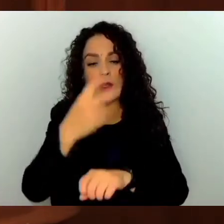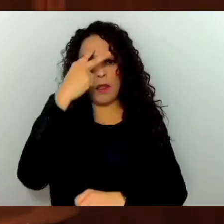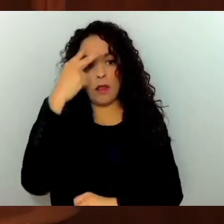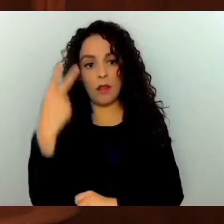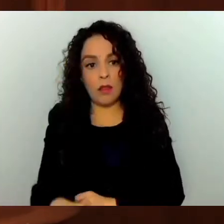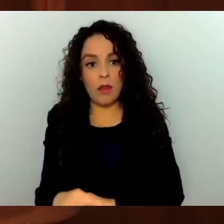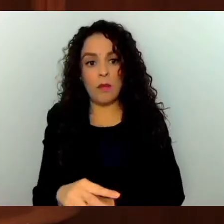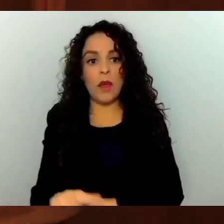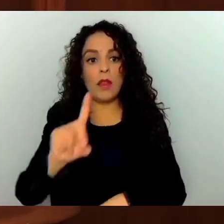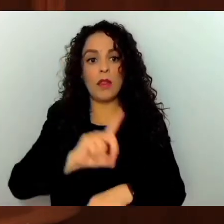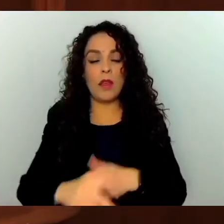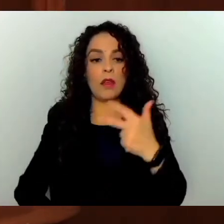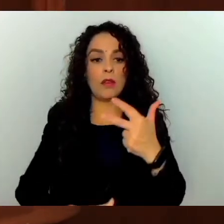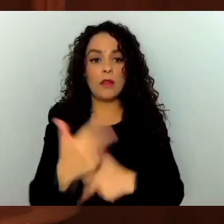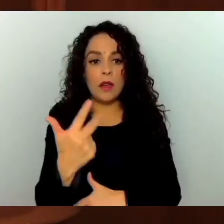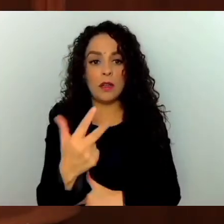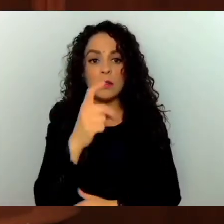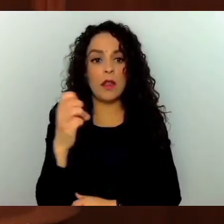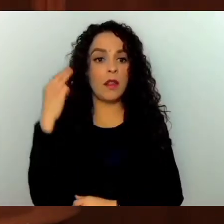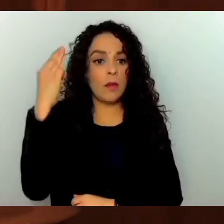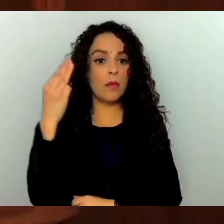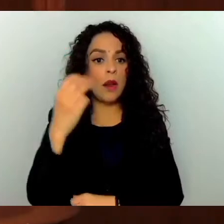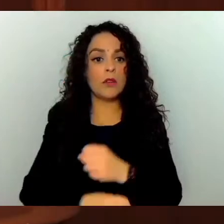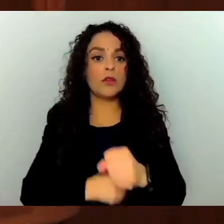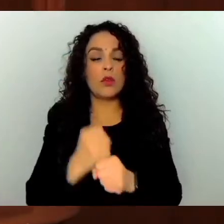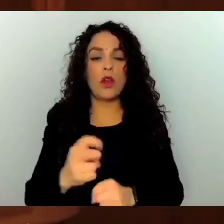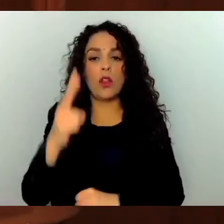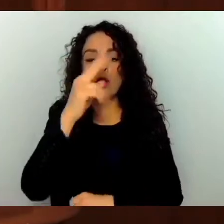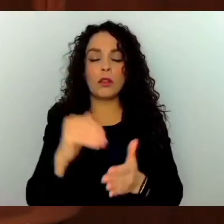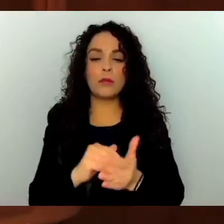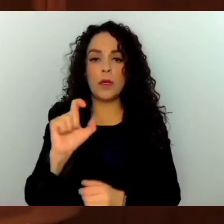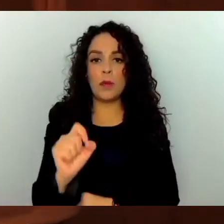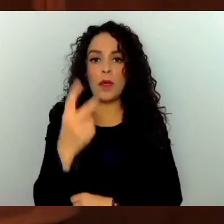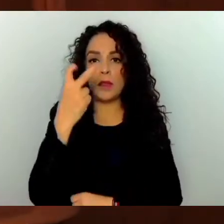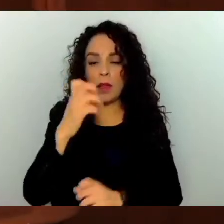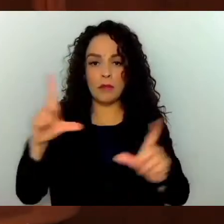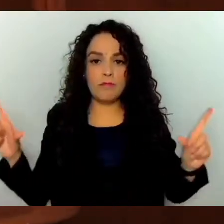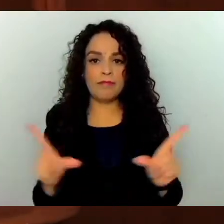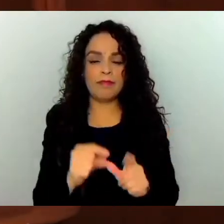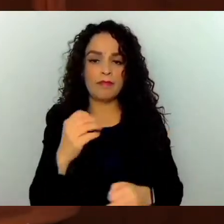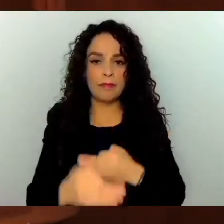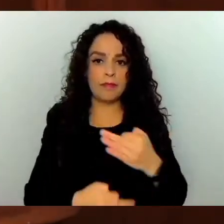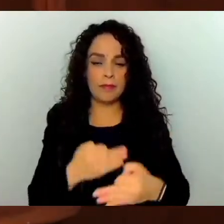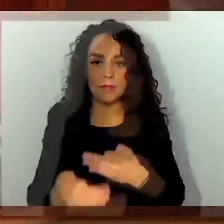días del mes de marzo del 2022. Es cuanto, diputada Presidenta. Muchas gracias.